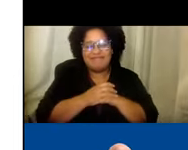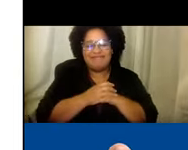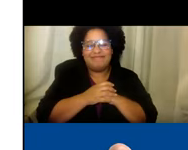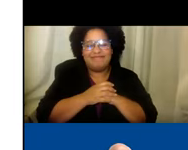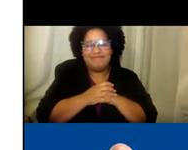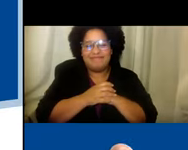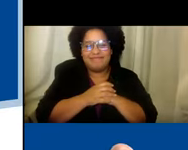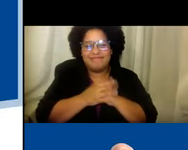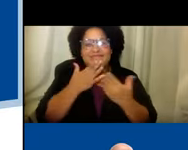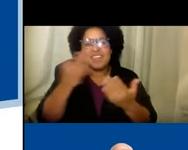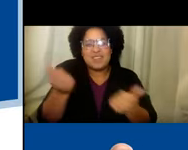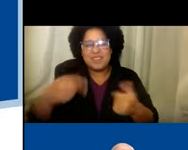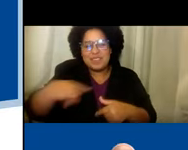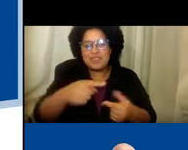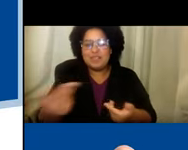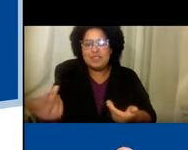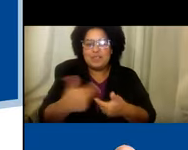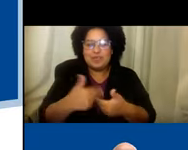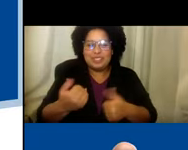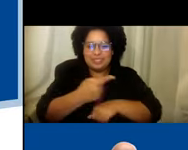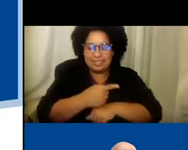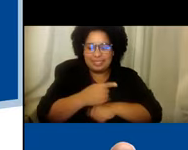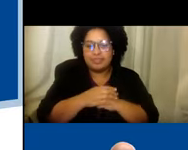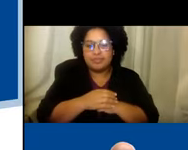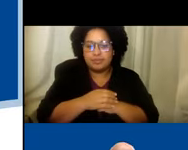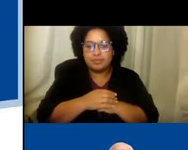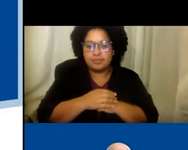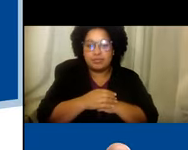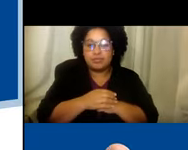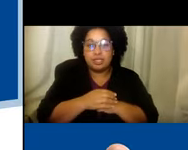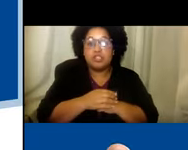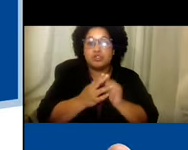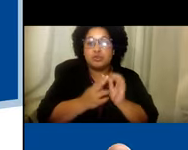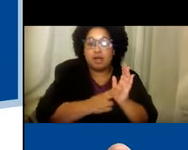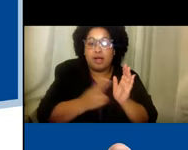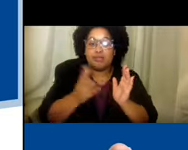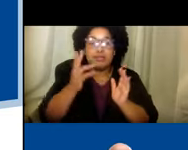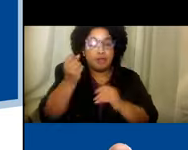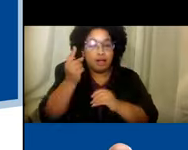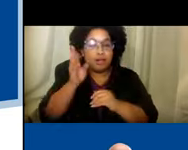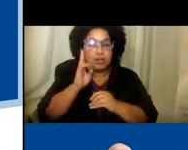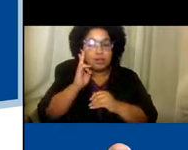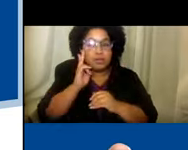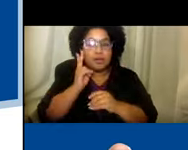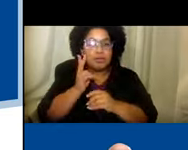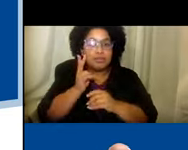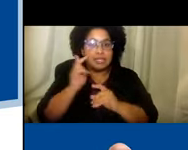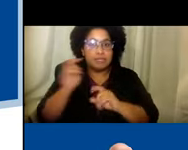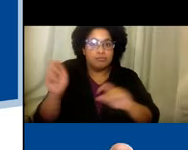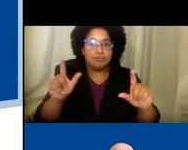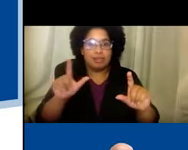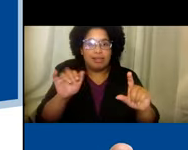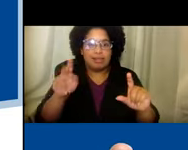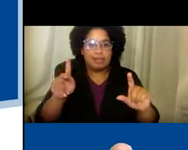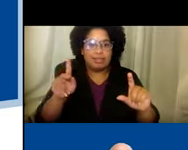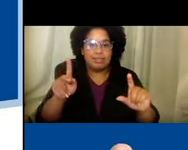resto del año. Con ello. Me gustaría. Darle gracias. A todos. Por asistir. El día de hoy. Solamente. recordatorio. En cuanto cierren la sesión. El día de hoy. Se